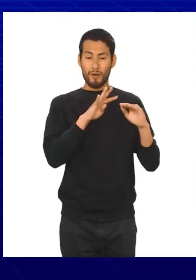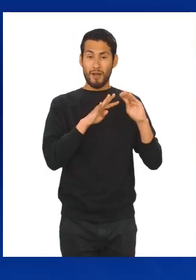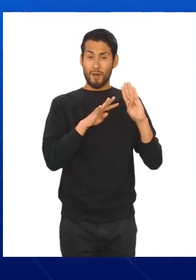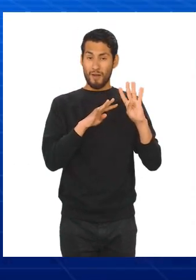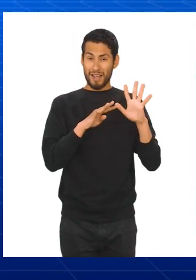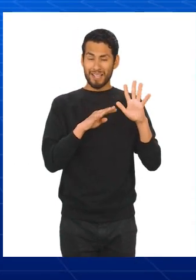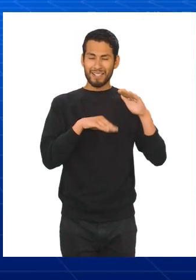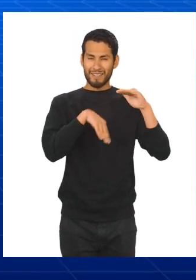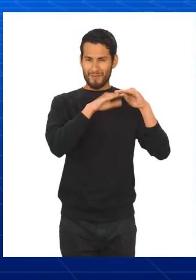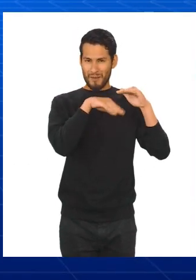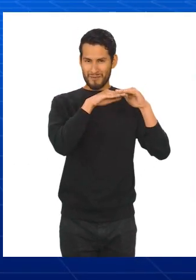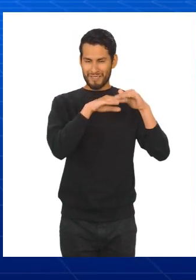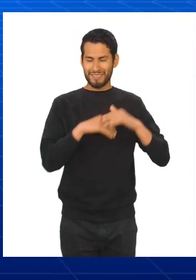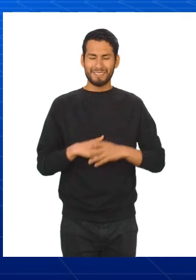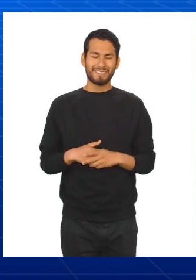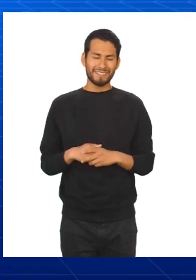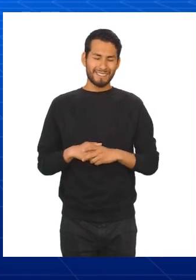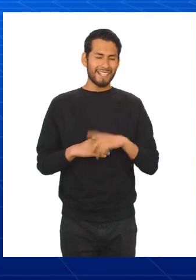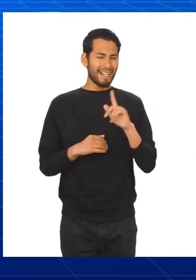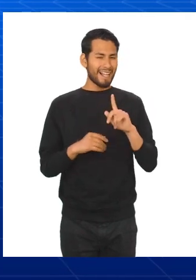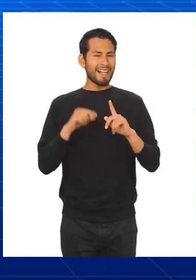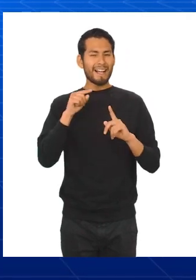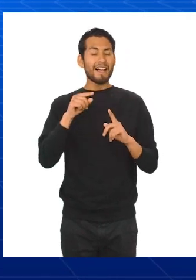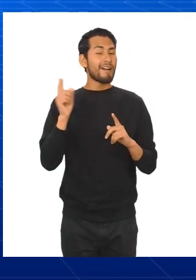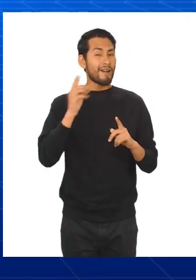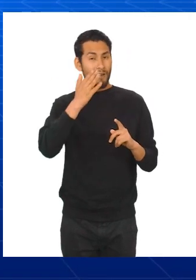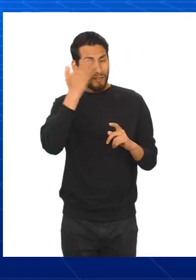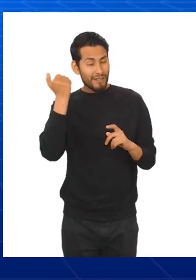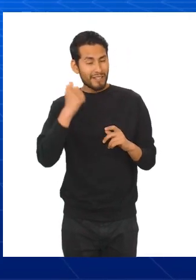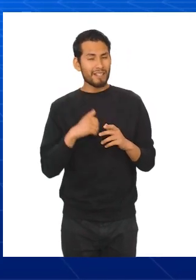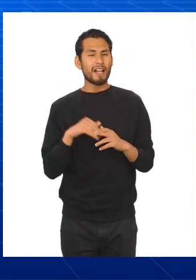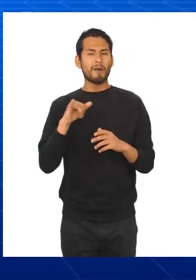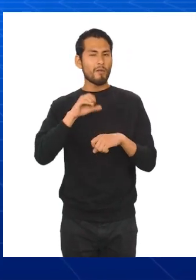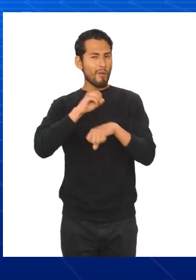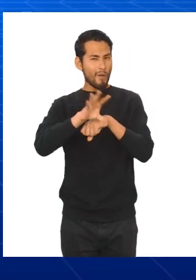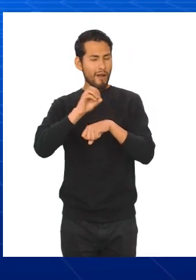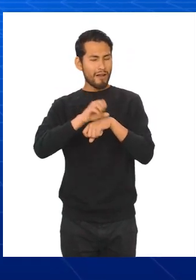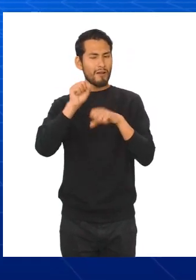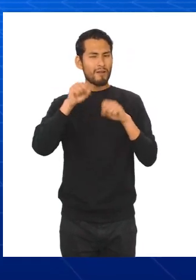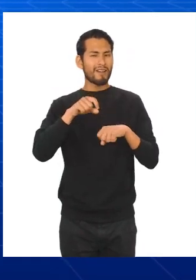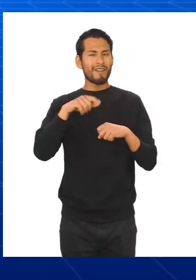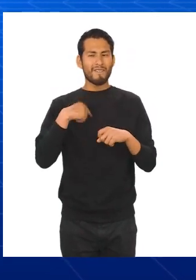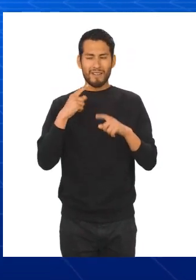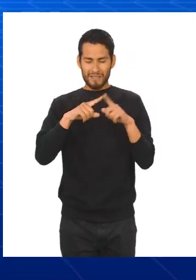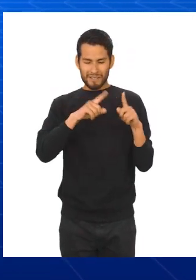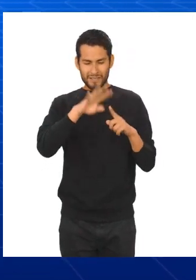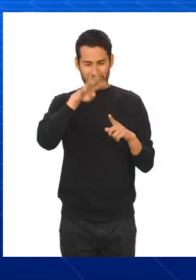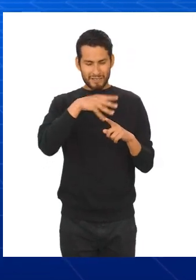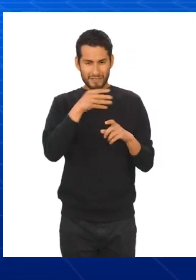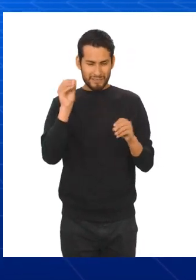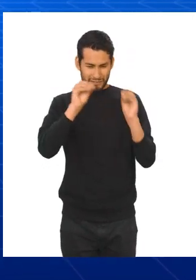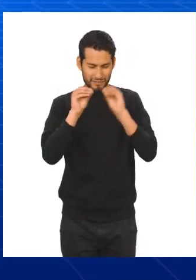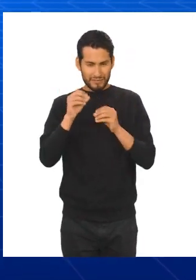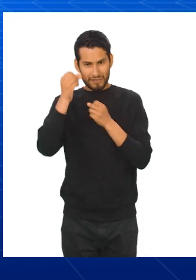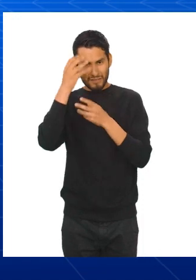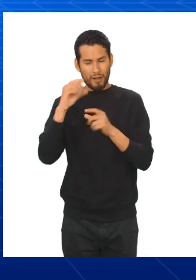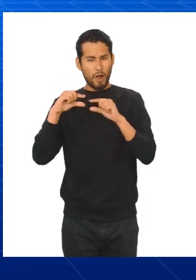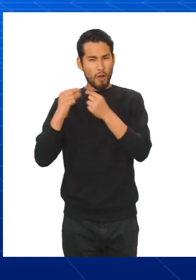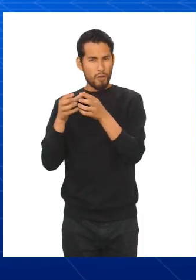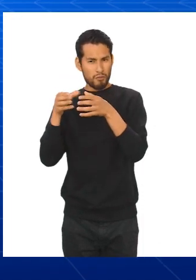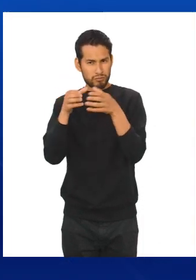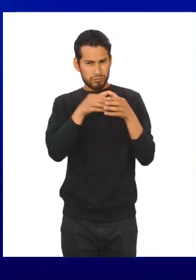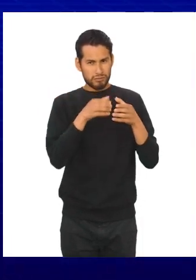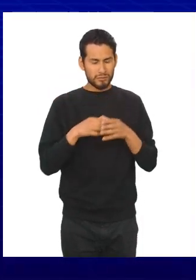superior. Y bueno chicos, como para que no se olviden, aquí algunos tips para formar distribuciones de frecuencias para datos